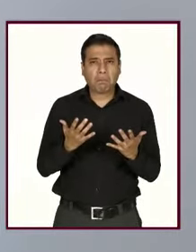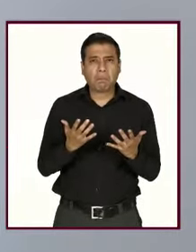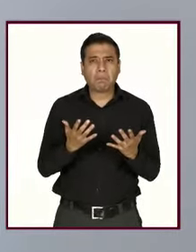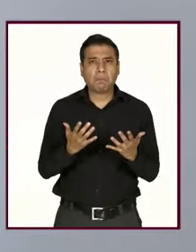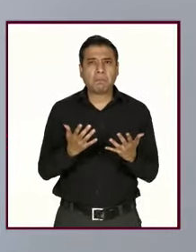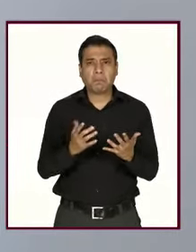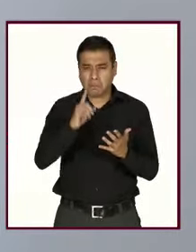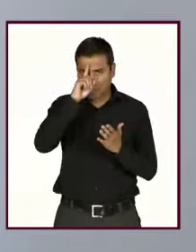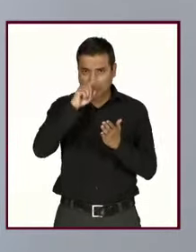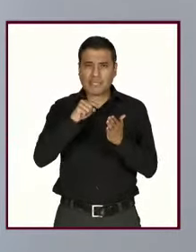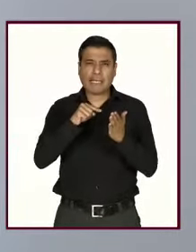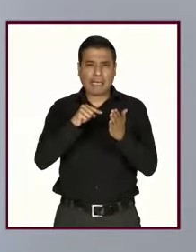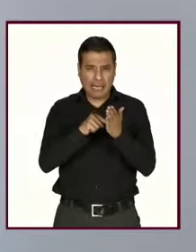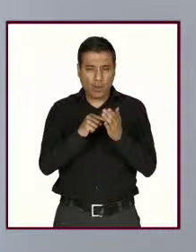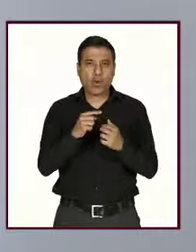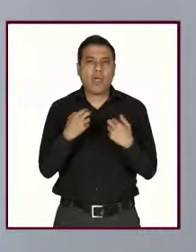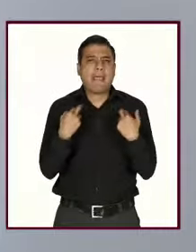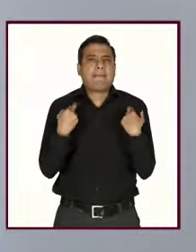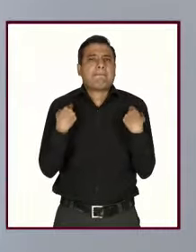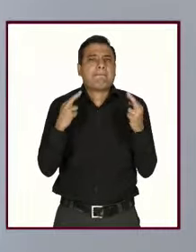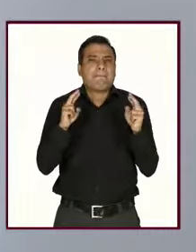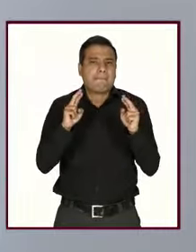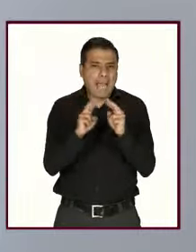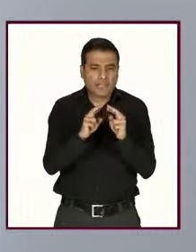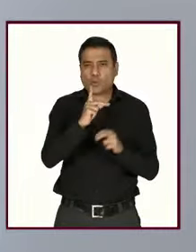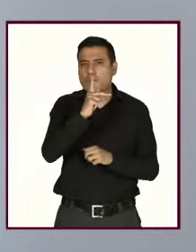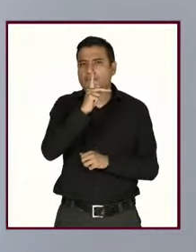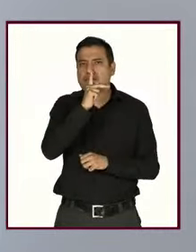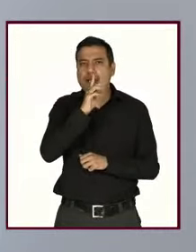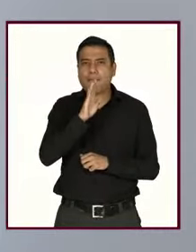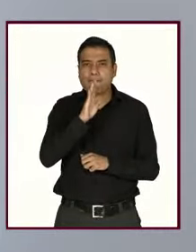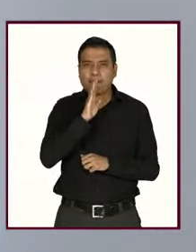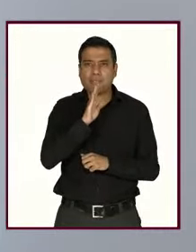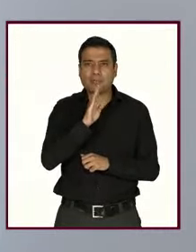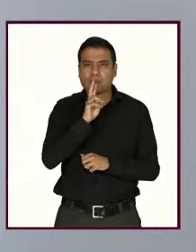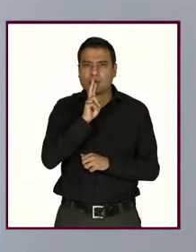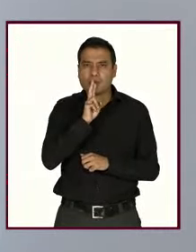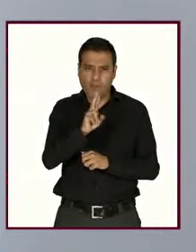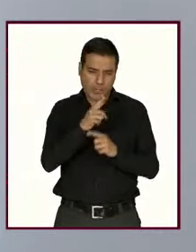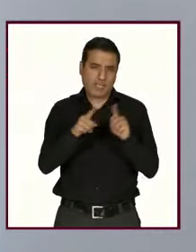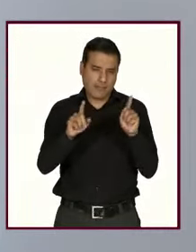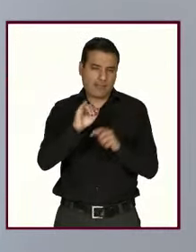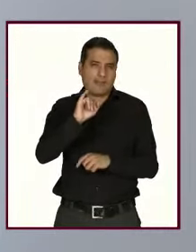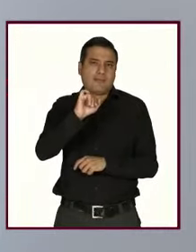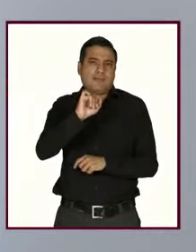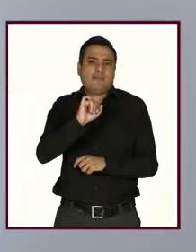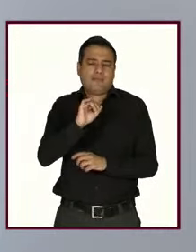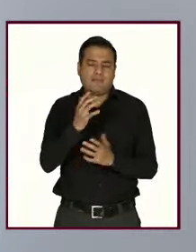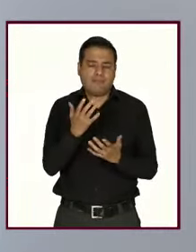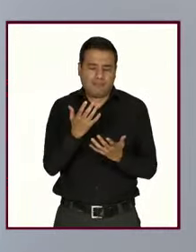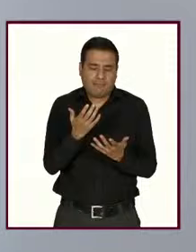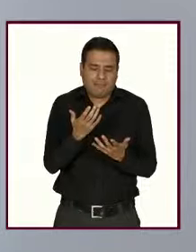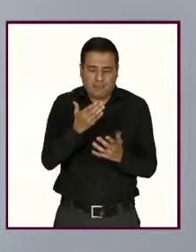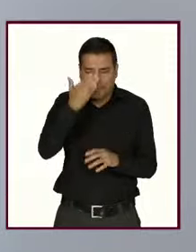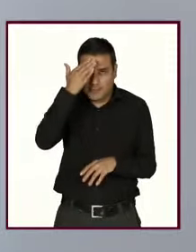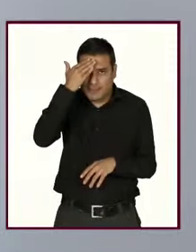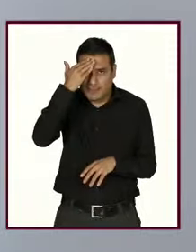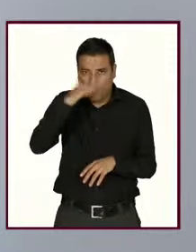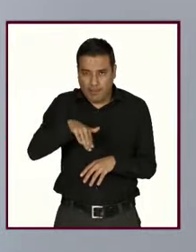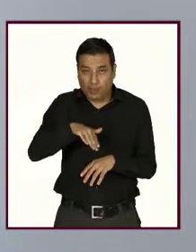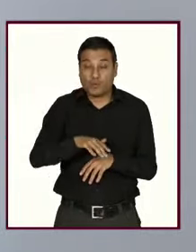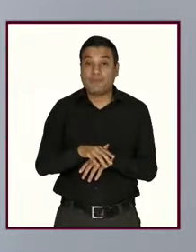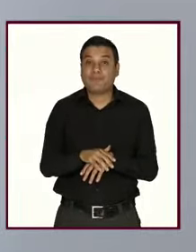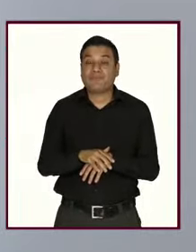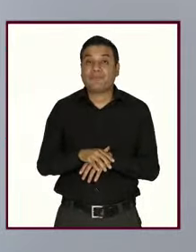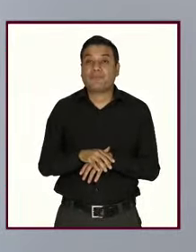tipo de audiencia que tenemos y eso es muy importante porque nos permite comparar que efectivamente el